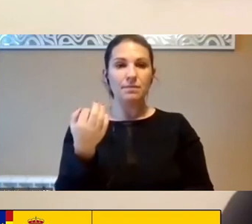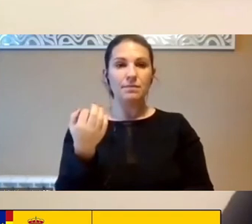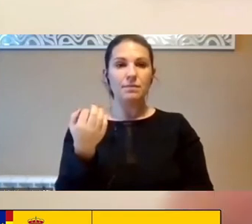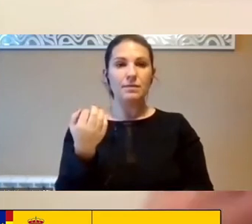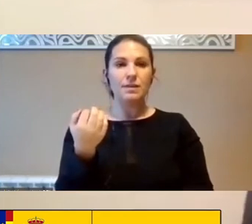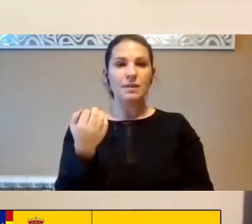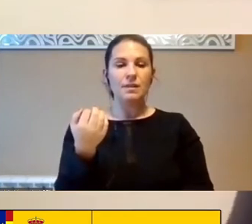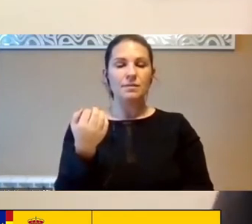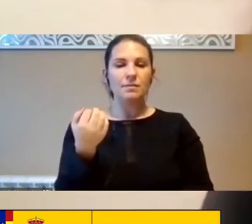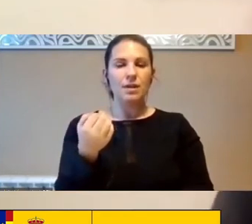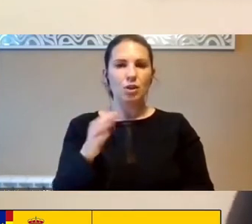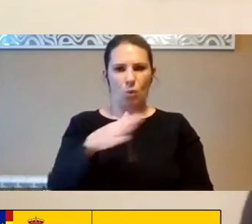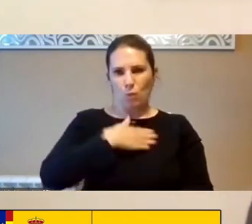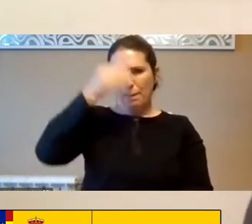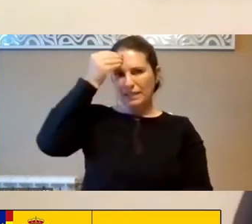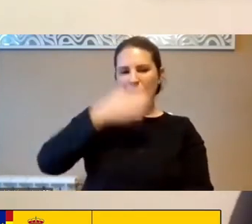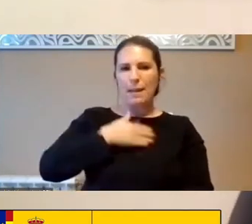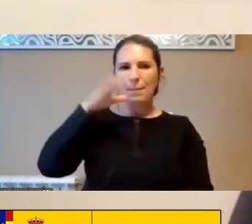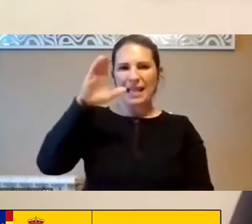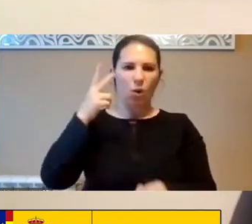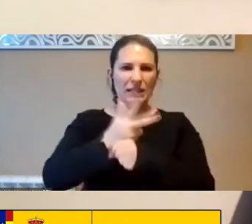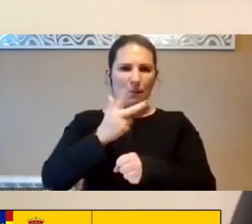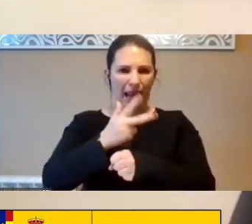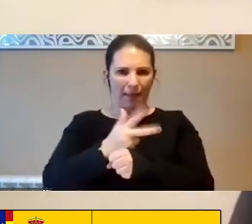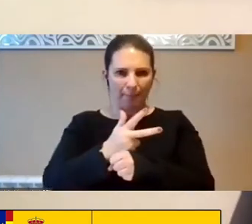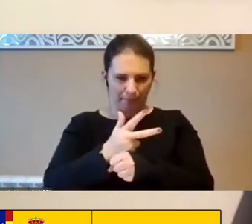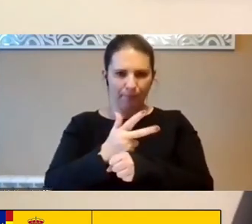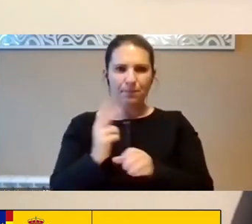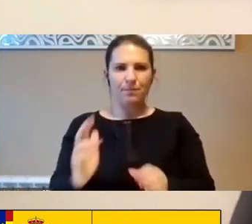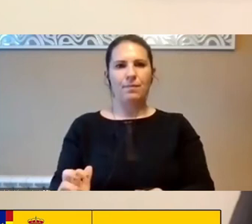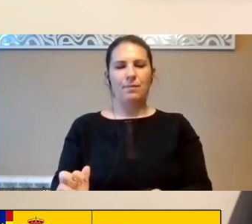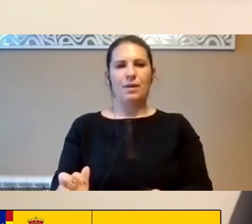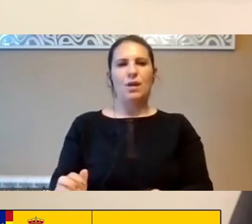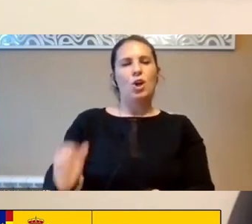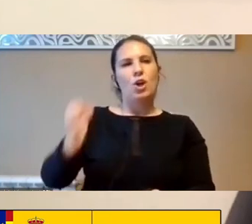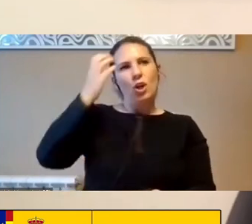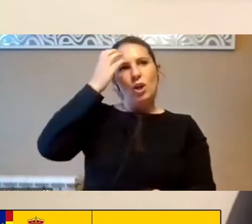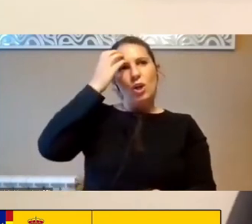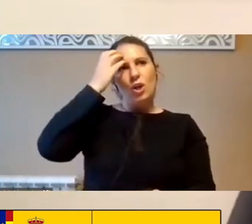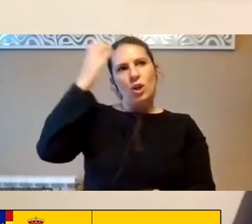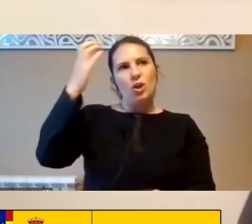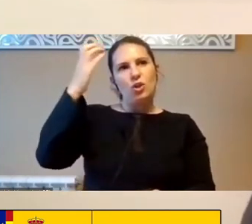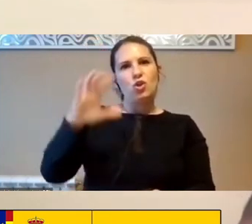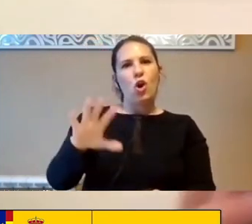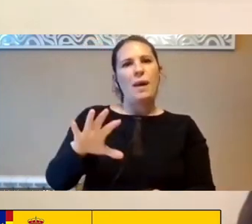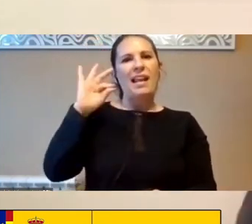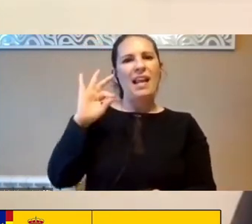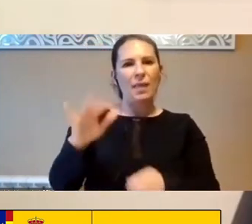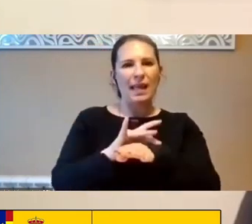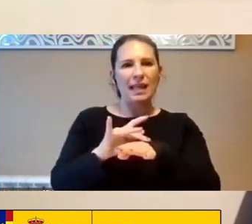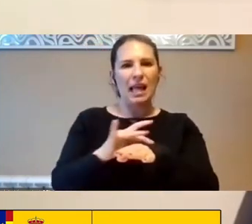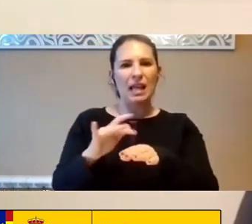Si pienso Mi país En Guatemala Ejercer Soberanía Digital Es Tener